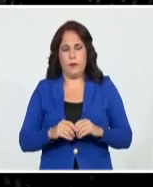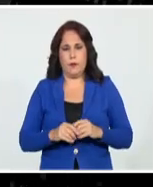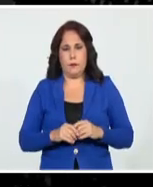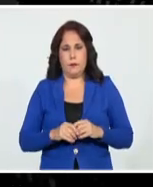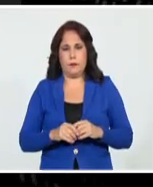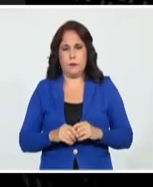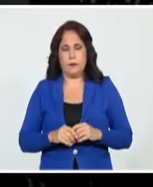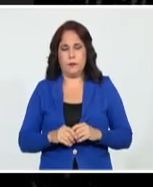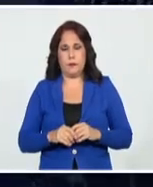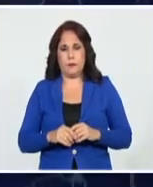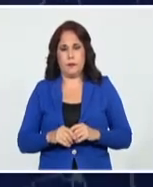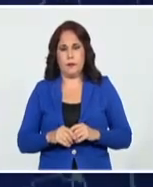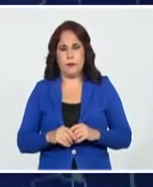Televisión Cubana.